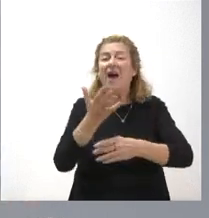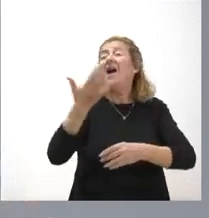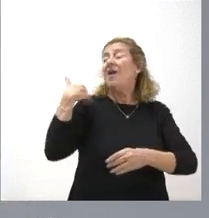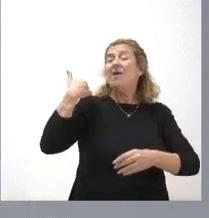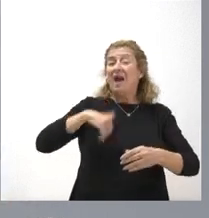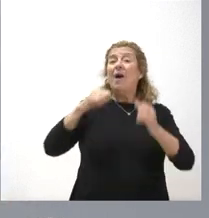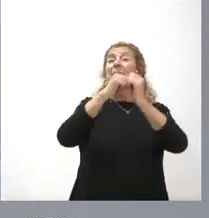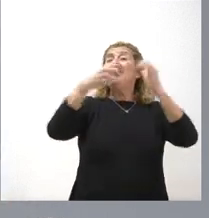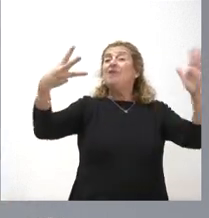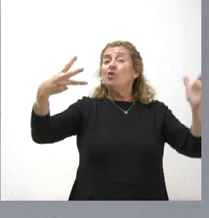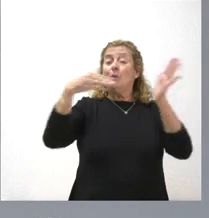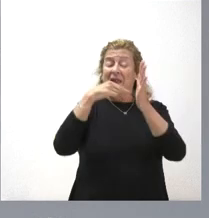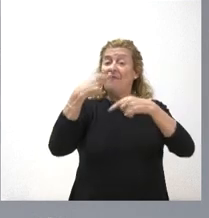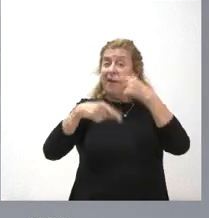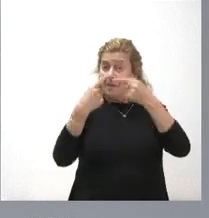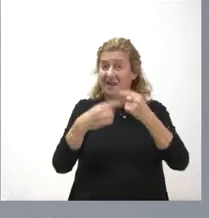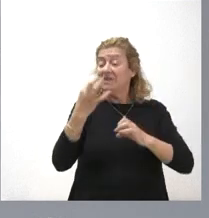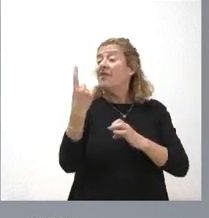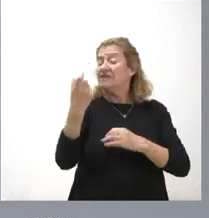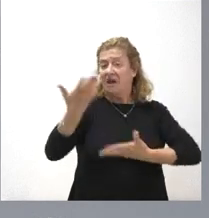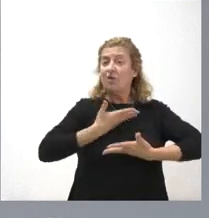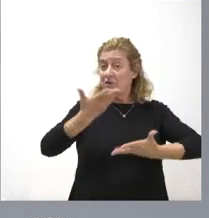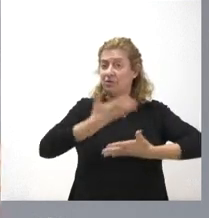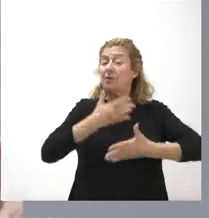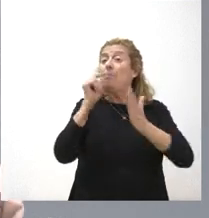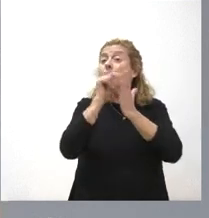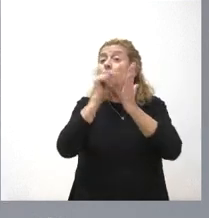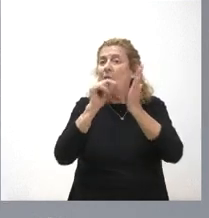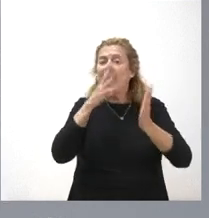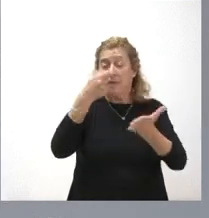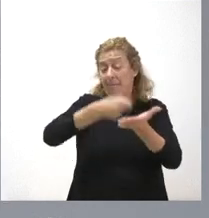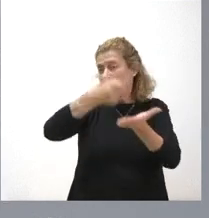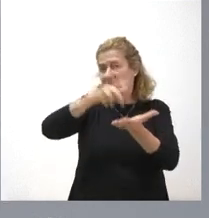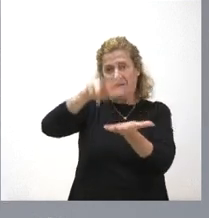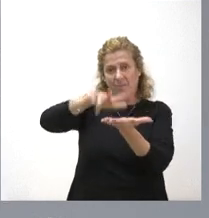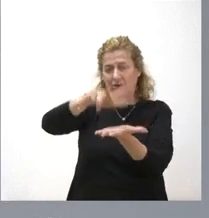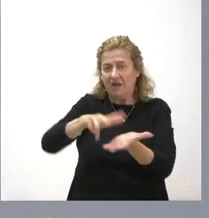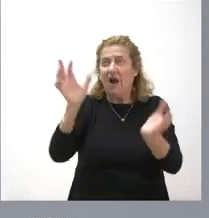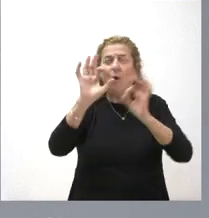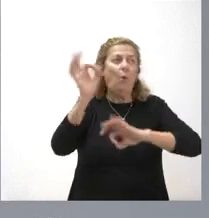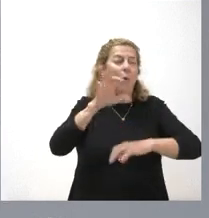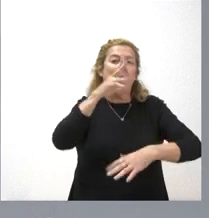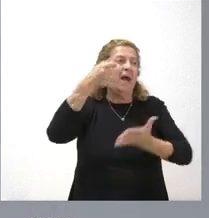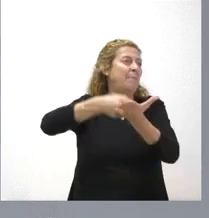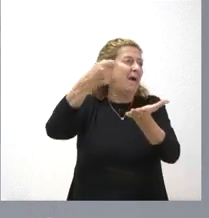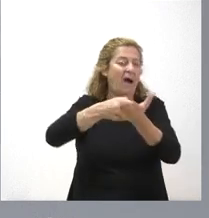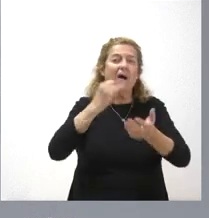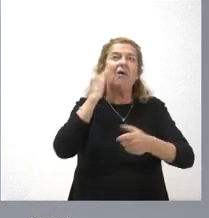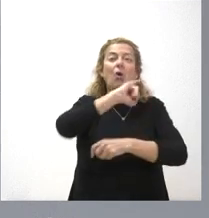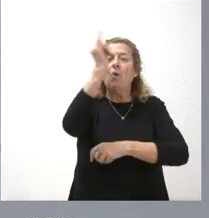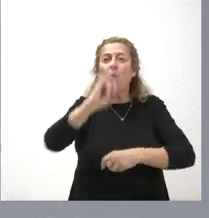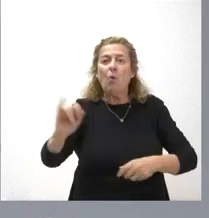familias que han necesitado esas ayudas puntuales para el pago hipotecario o para el pago de suministros